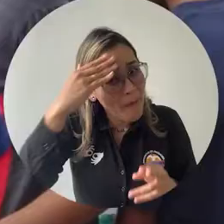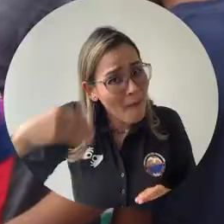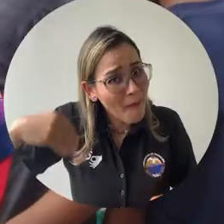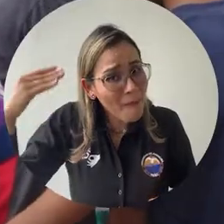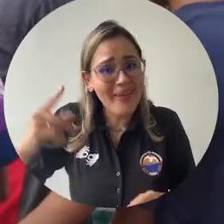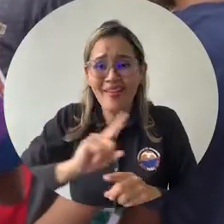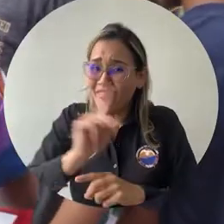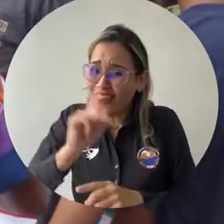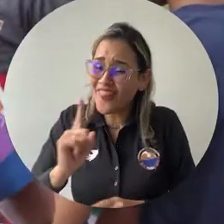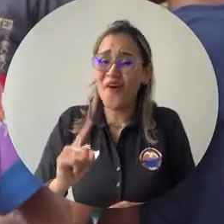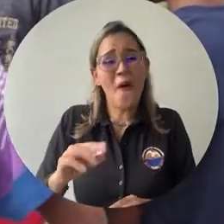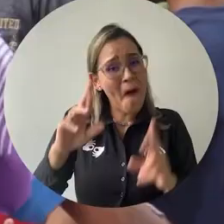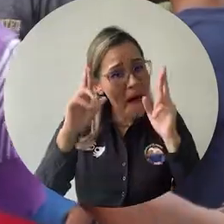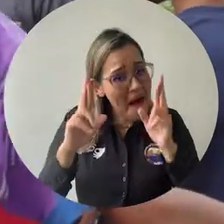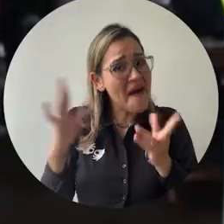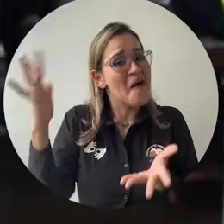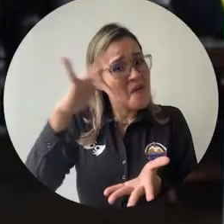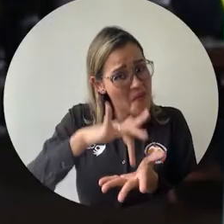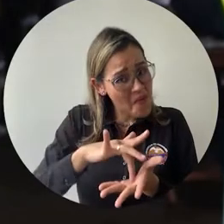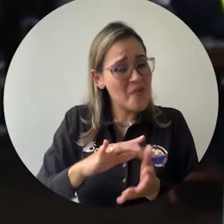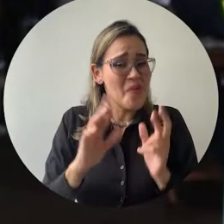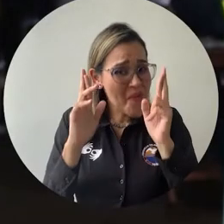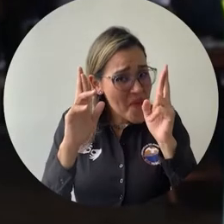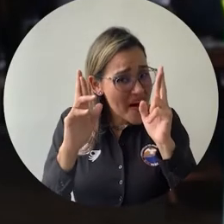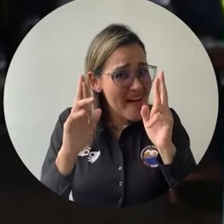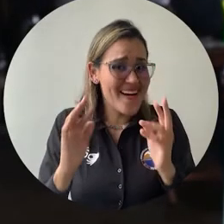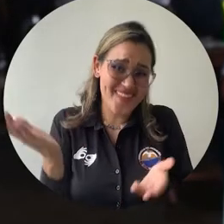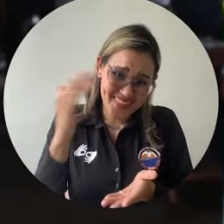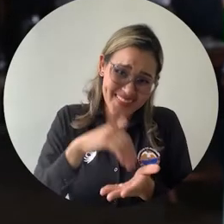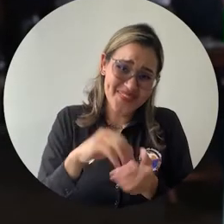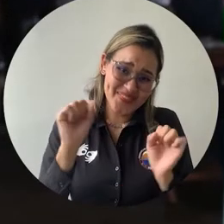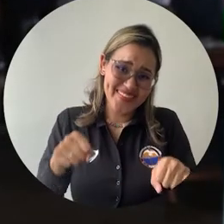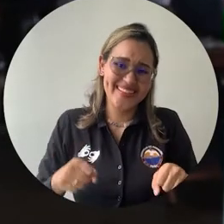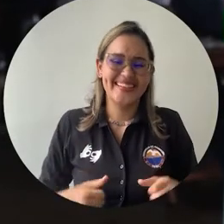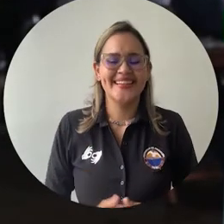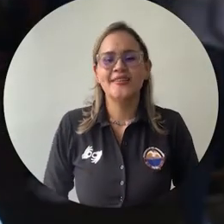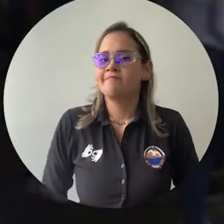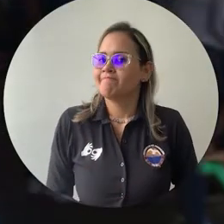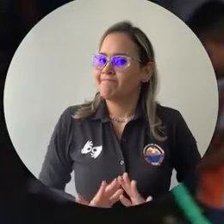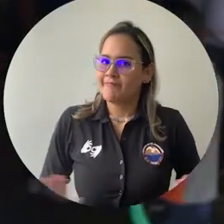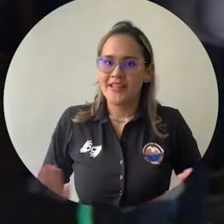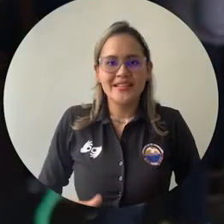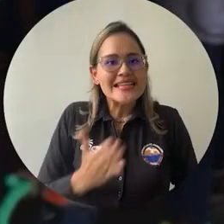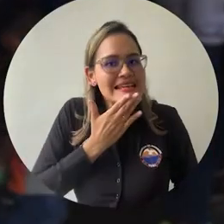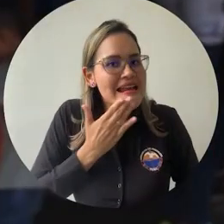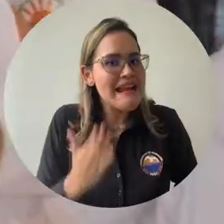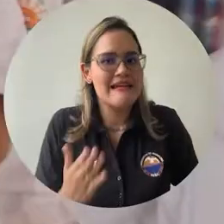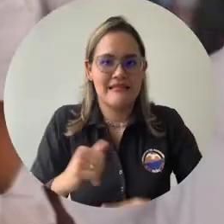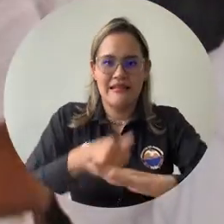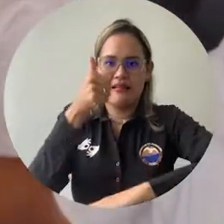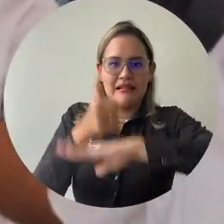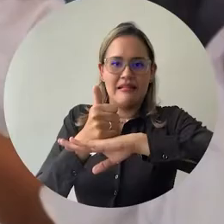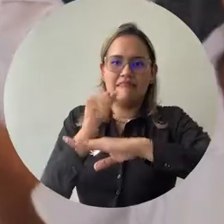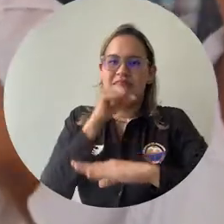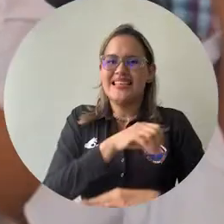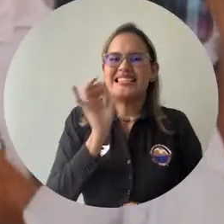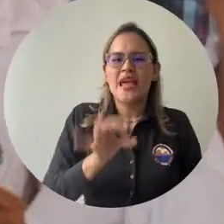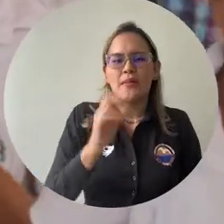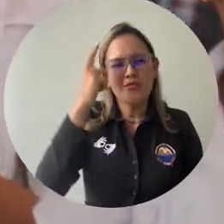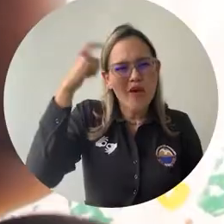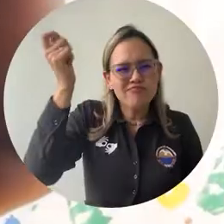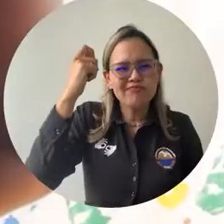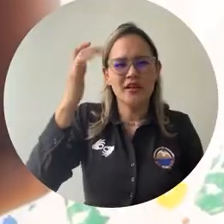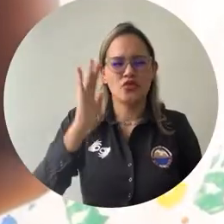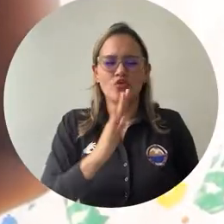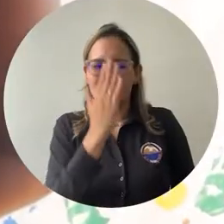se olviden de este pueblo, que vuelven y vengan otra vez. Siempre agradecido con ustedes, con el Rector Pablo Vera, que siempre cualquier estrategia Santa Ana